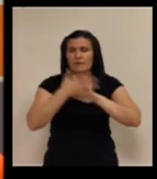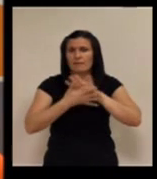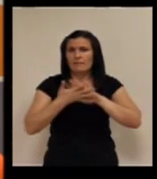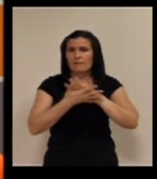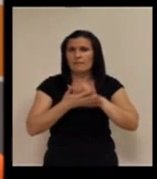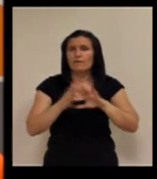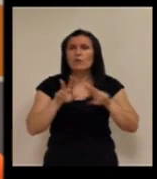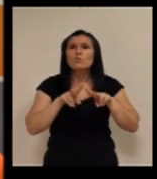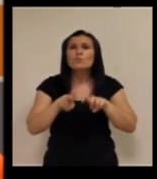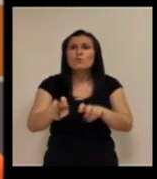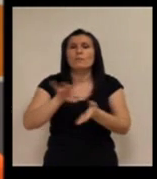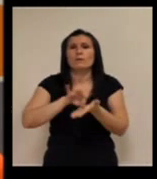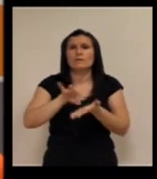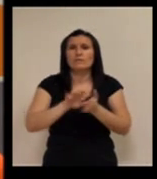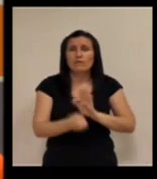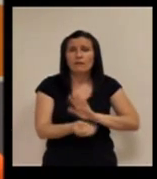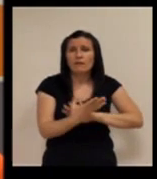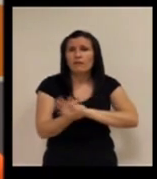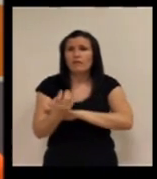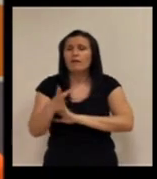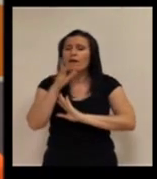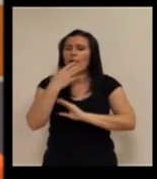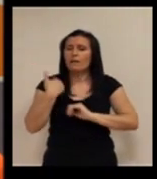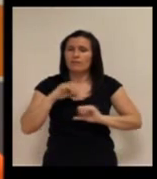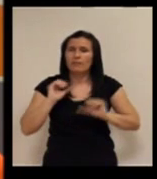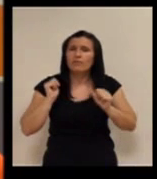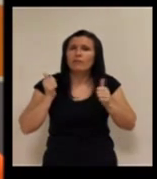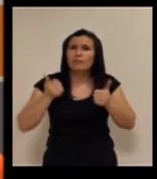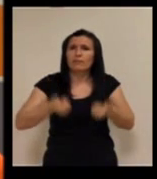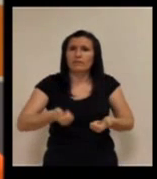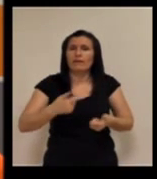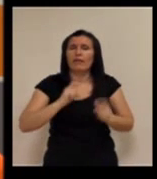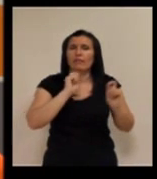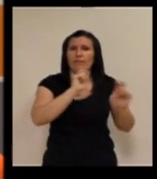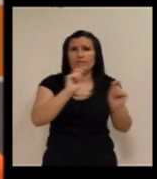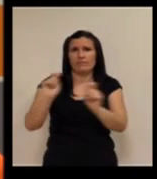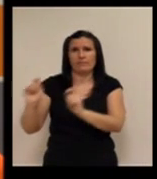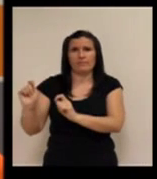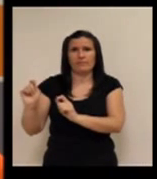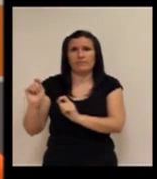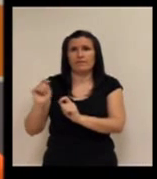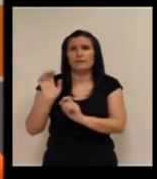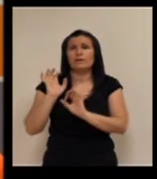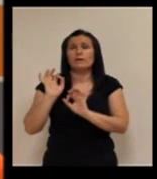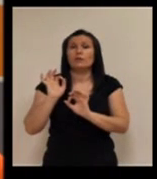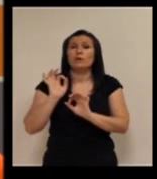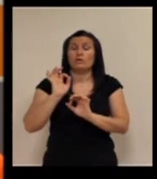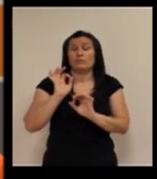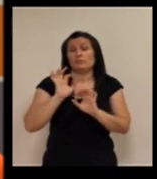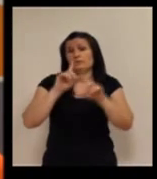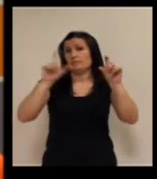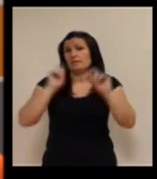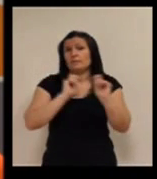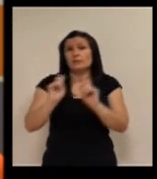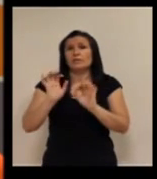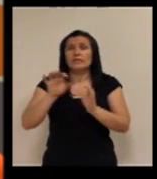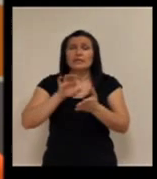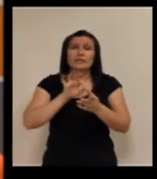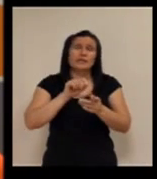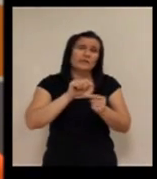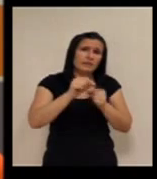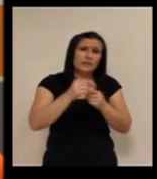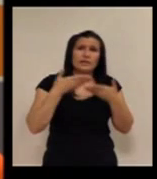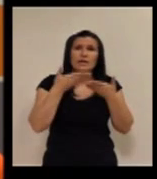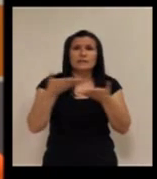el tema de los nuevos servicios que están empezando también a prestar los prestadores de